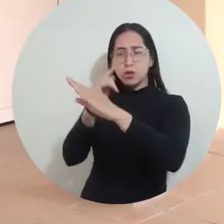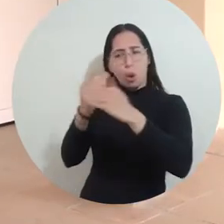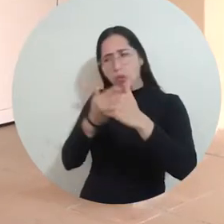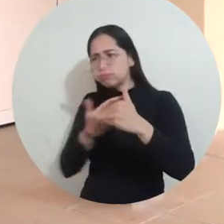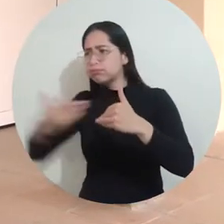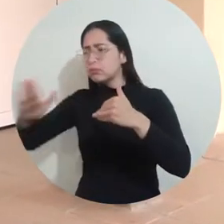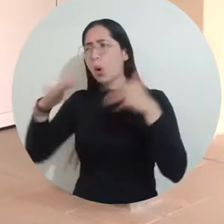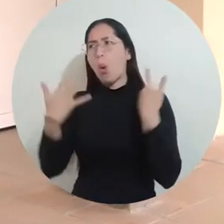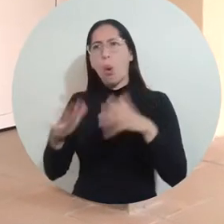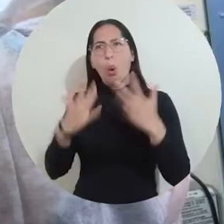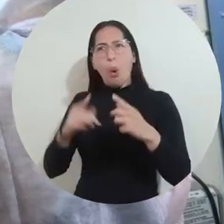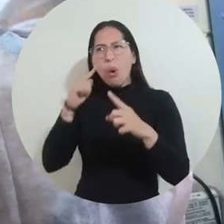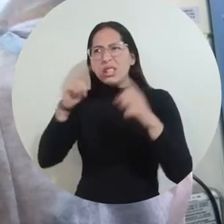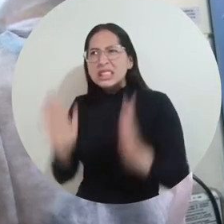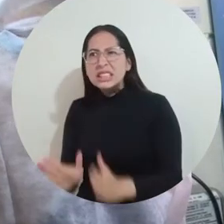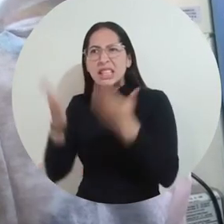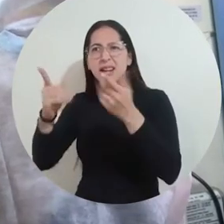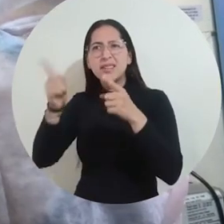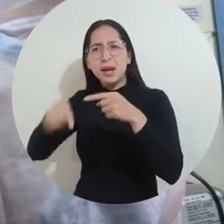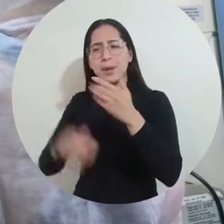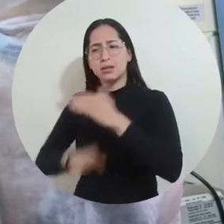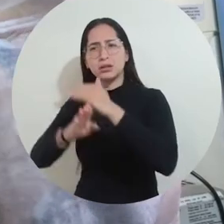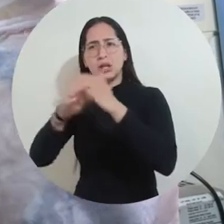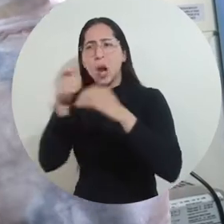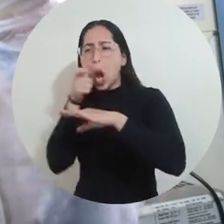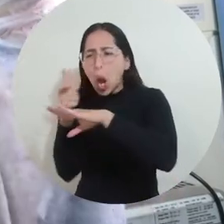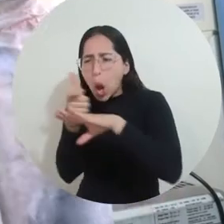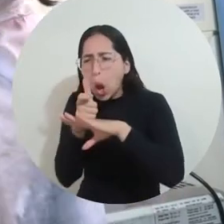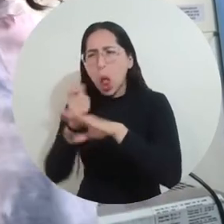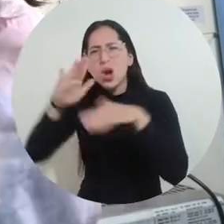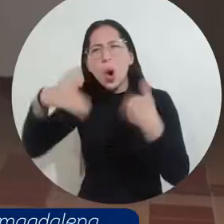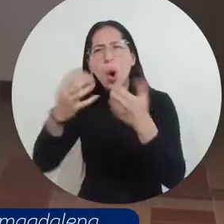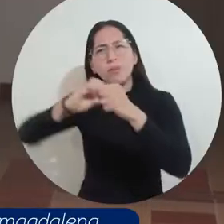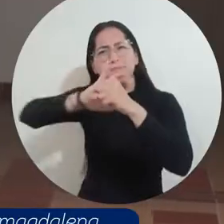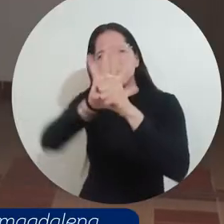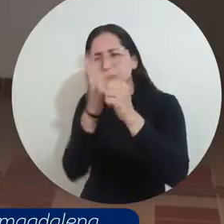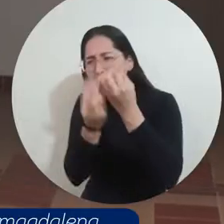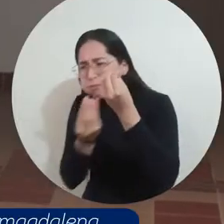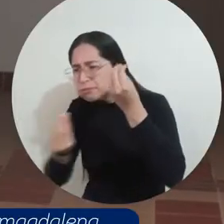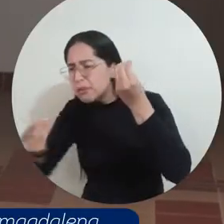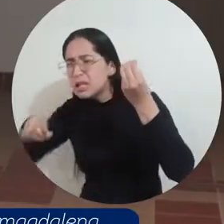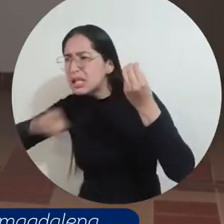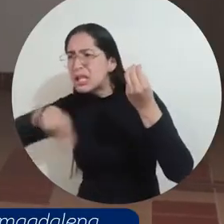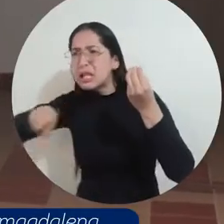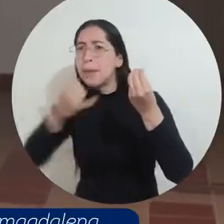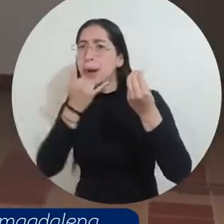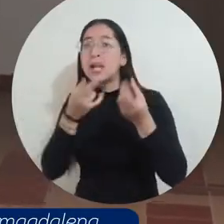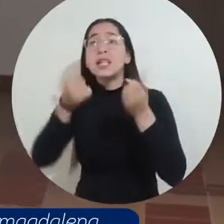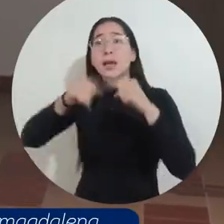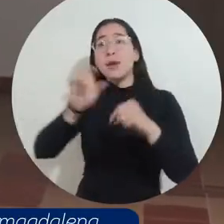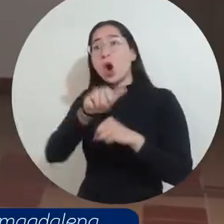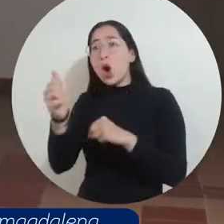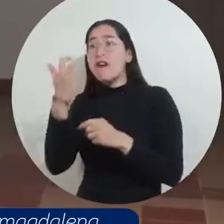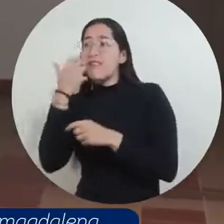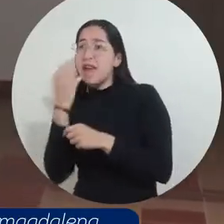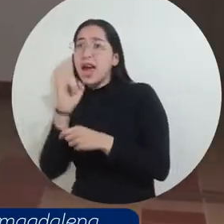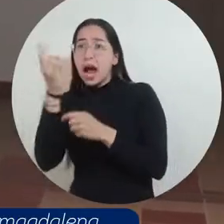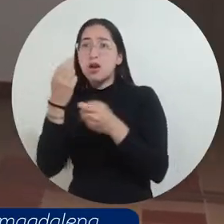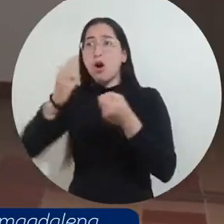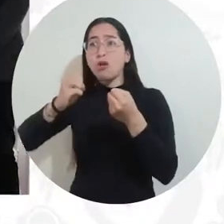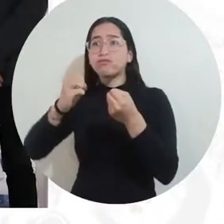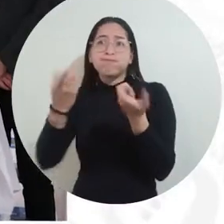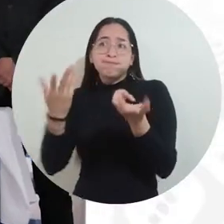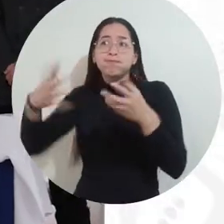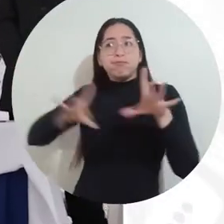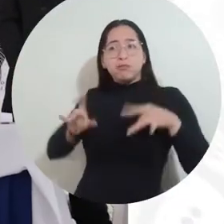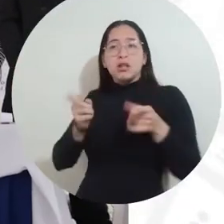permitir continuar no solo con la vigilancia genómica de SARS-CoV-2, sino de otros patógenos importantes para la región.